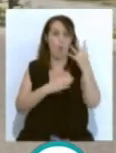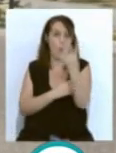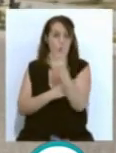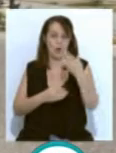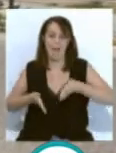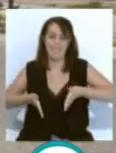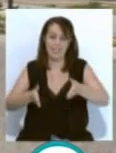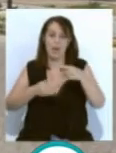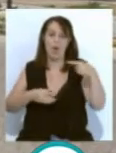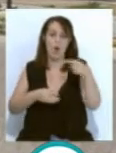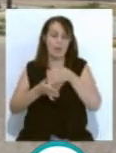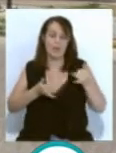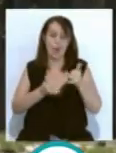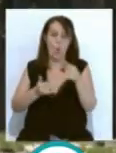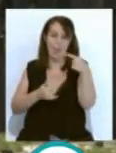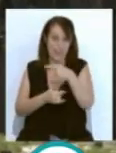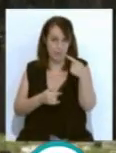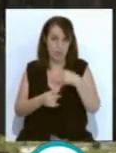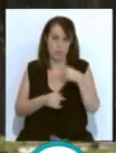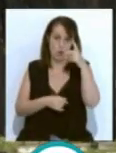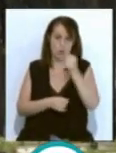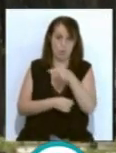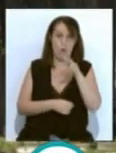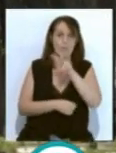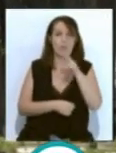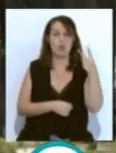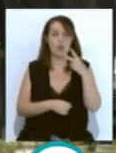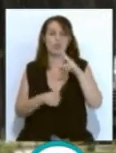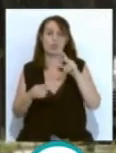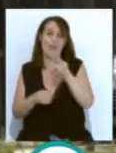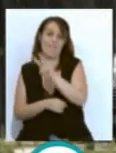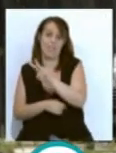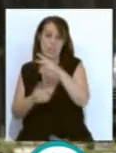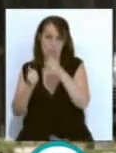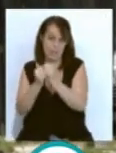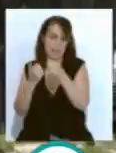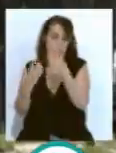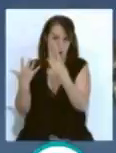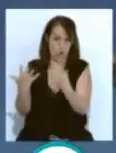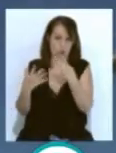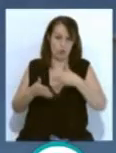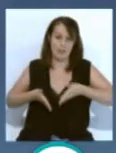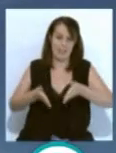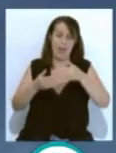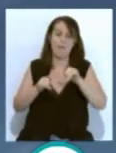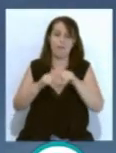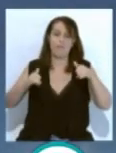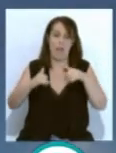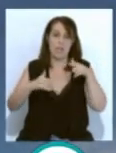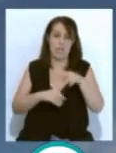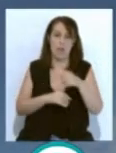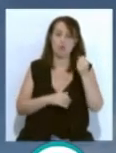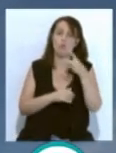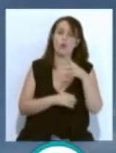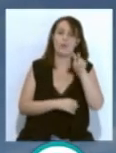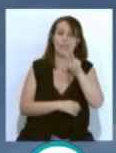Guadalquivir entre los números 22 y 28 y otras cuatro en la avenida de la Bahía entre el número 23 y el 25.